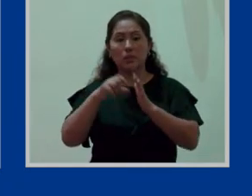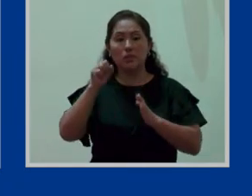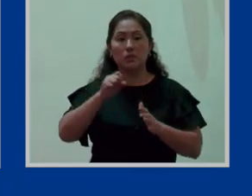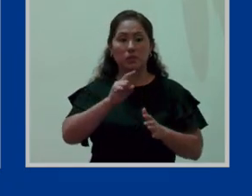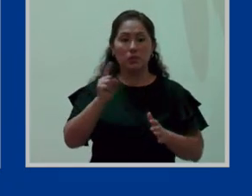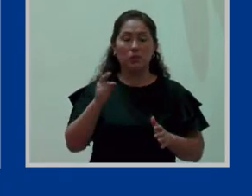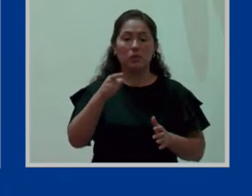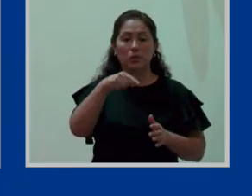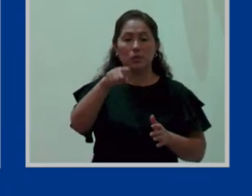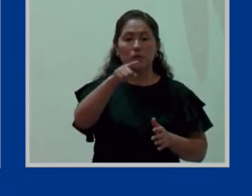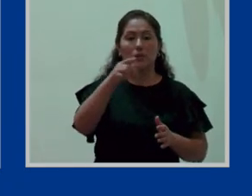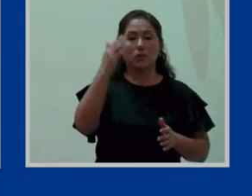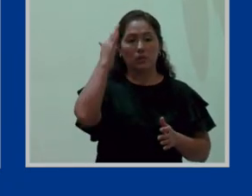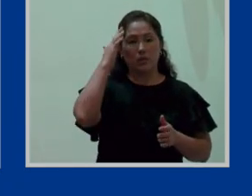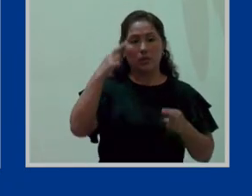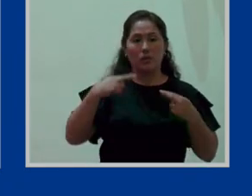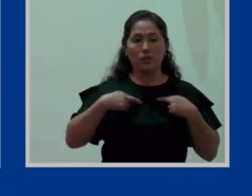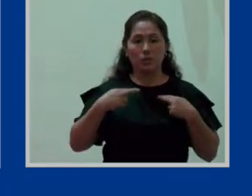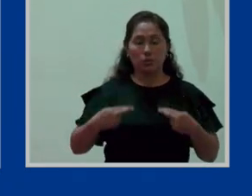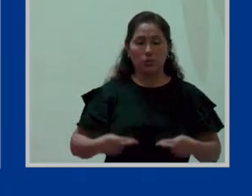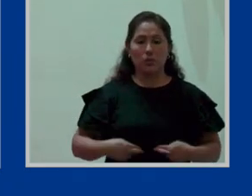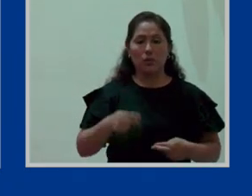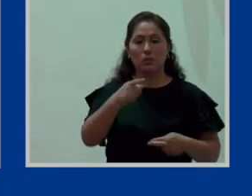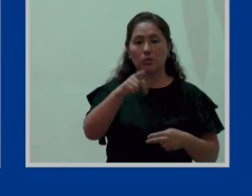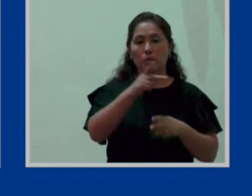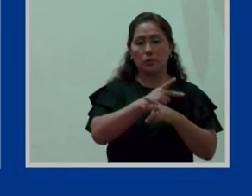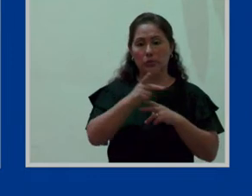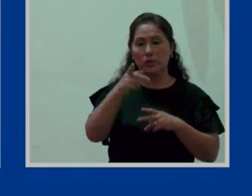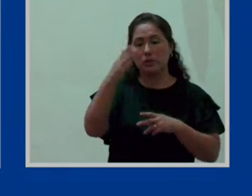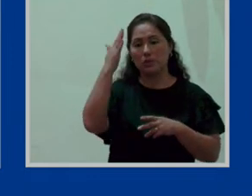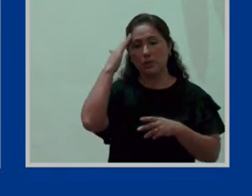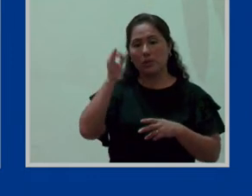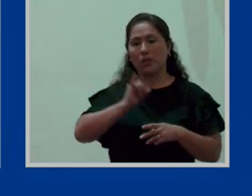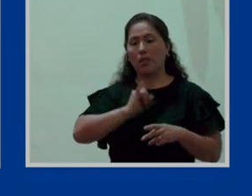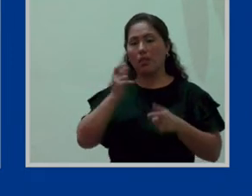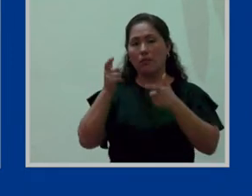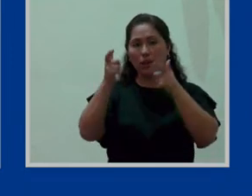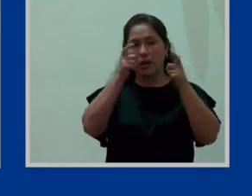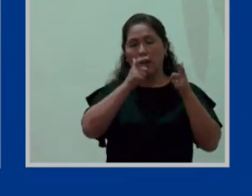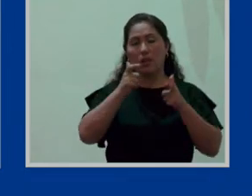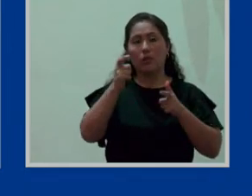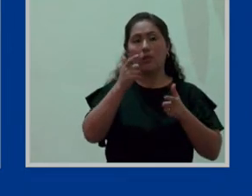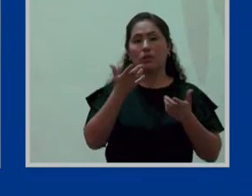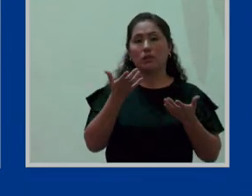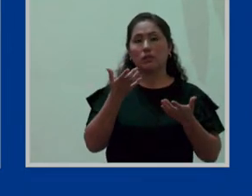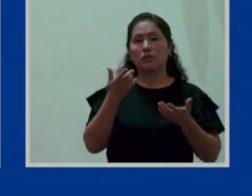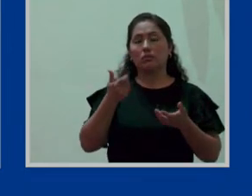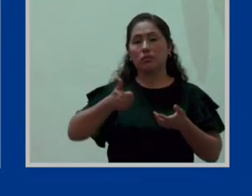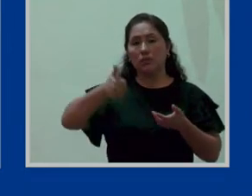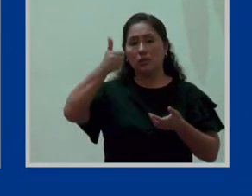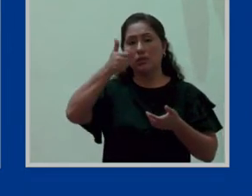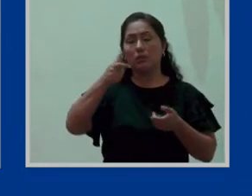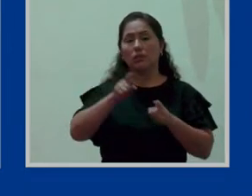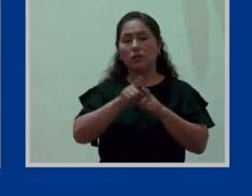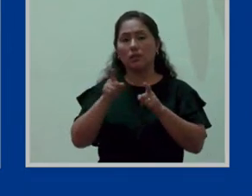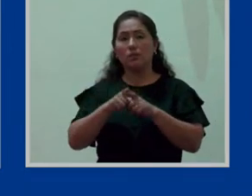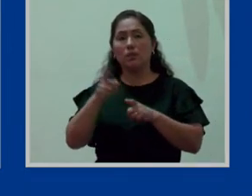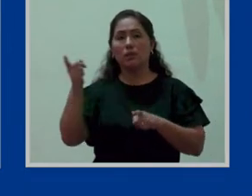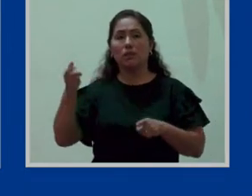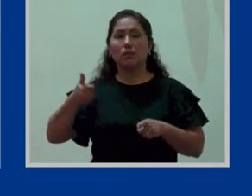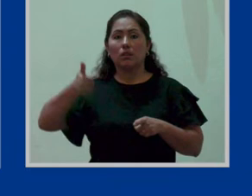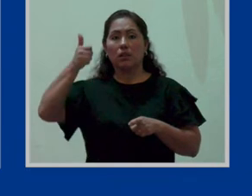profesionales de recursos humanos como también la entidad fiscalizadora en nuestro país de repente su nafil ha tenido